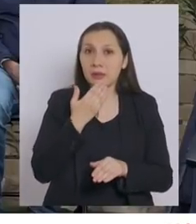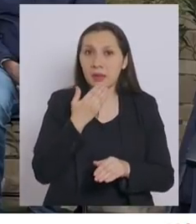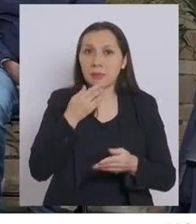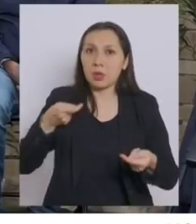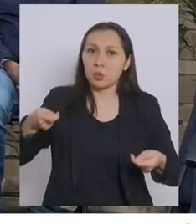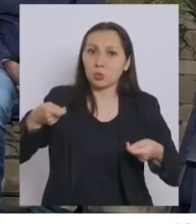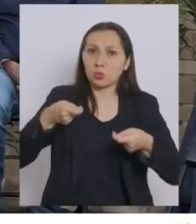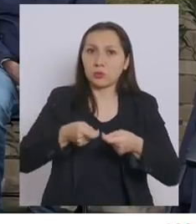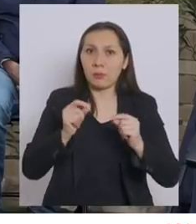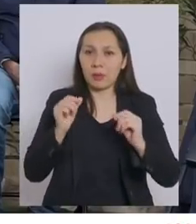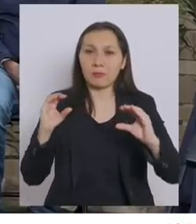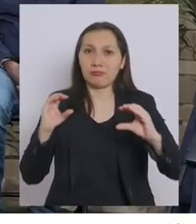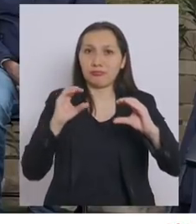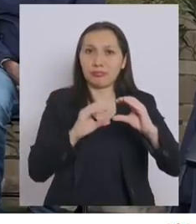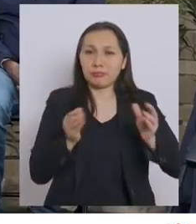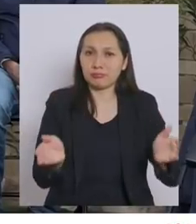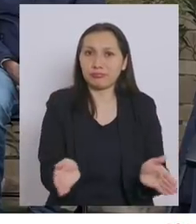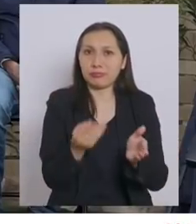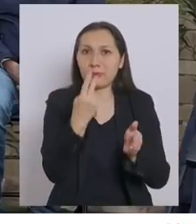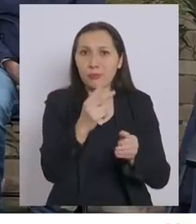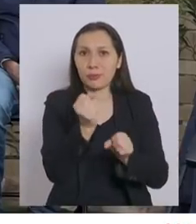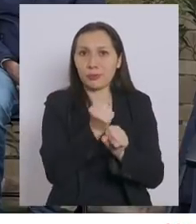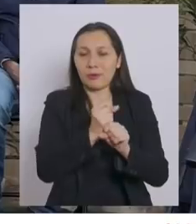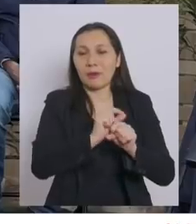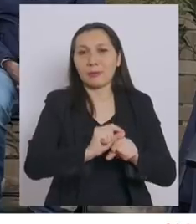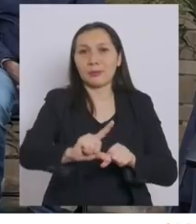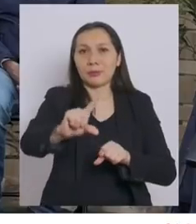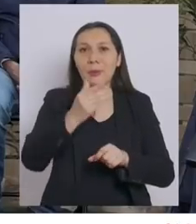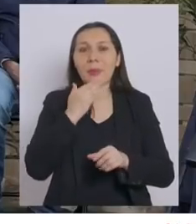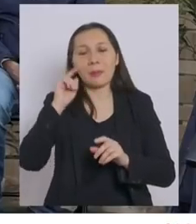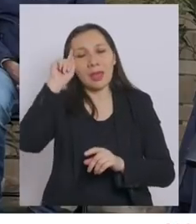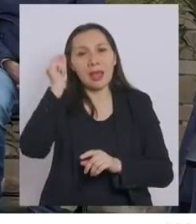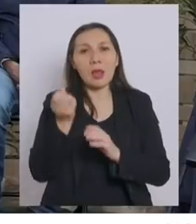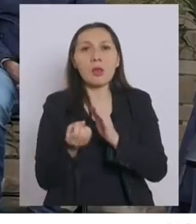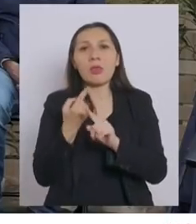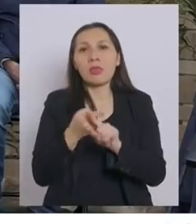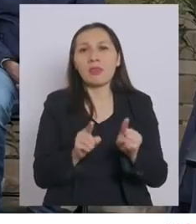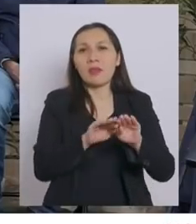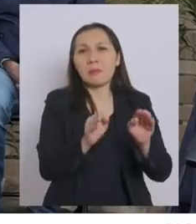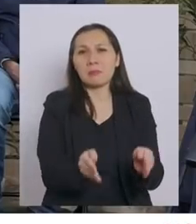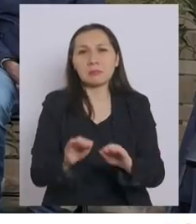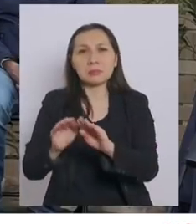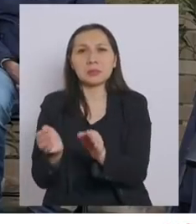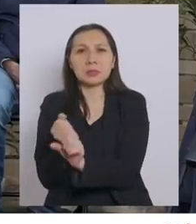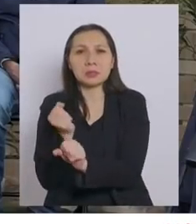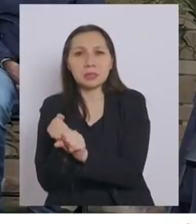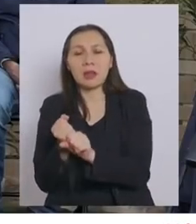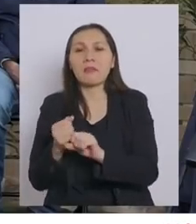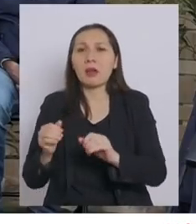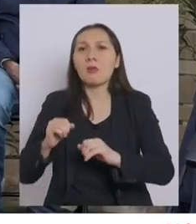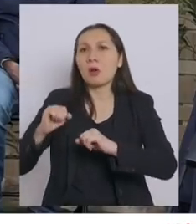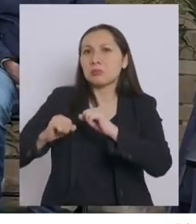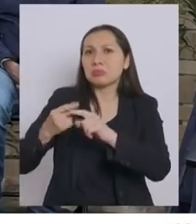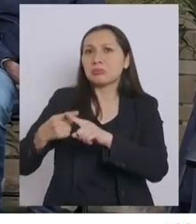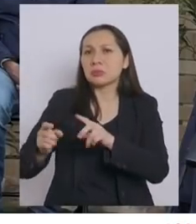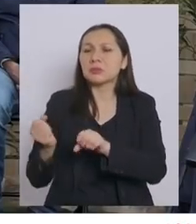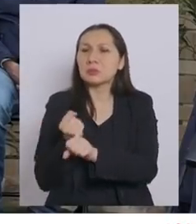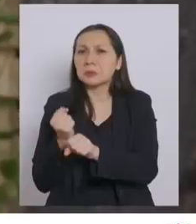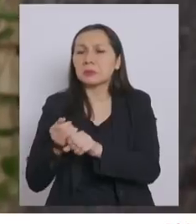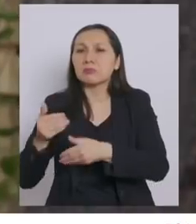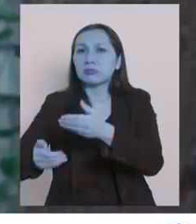subsidios para potenciar sus emprendimientos. Hemos creado también distintas mesas de trabajo con sectores productivos que